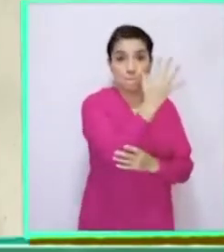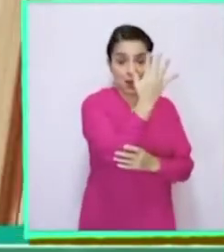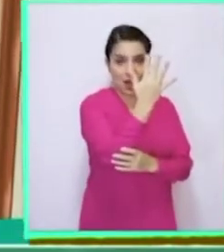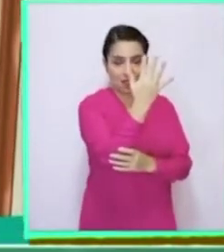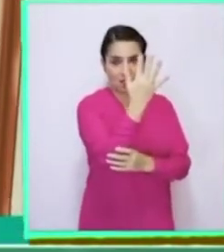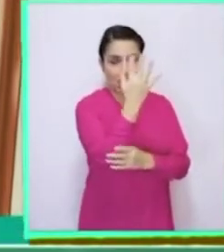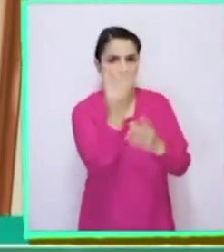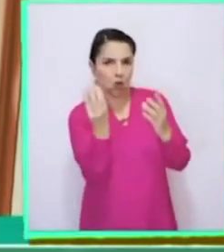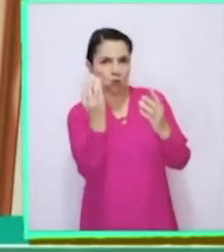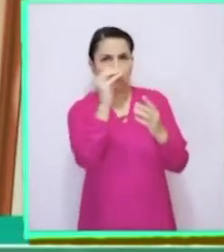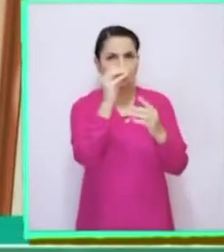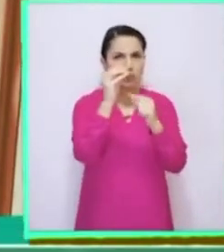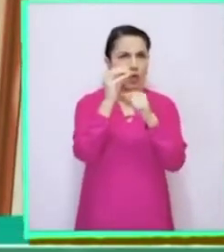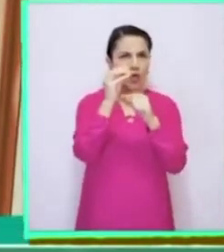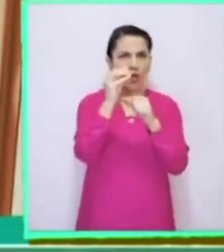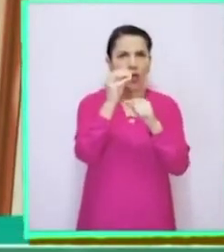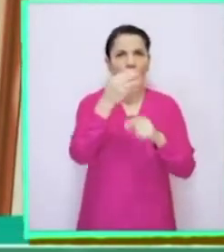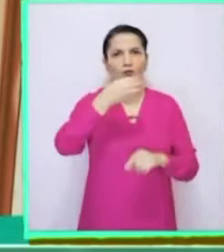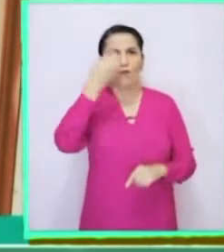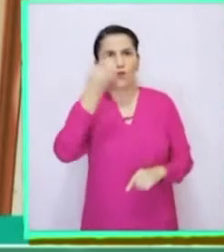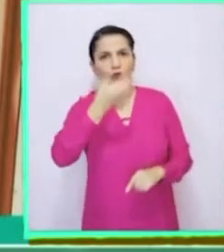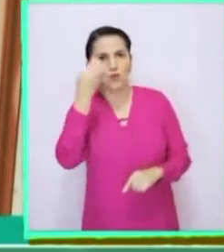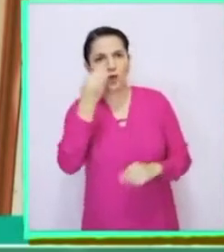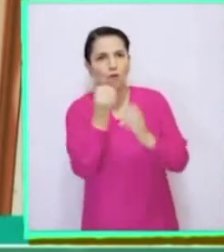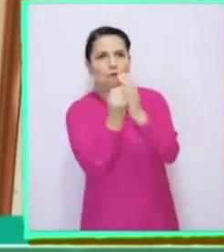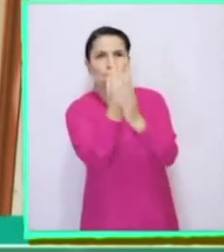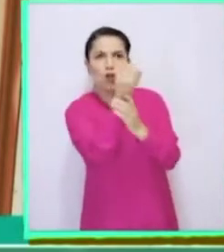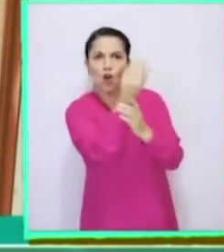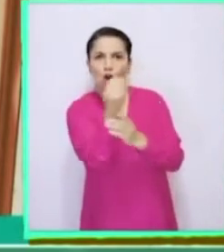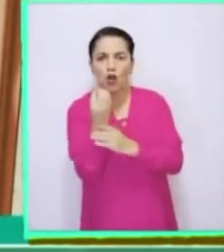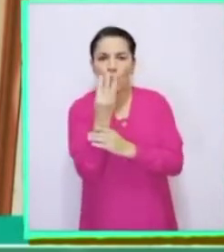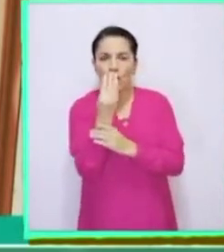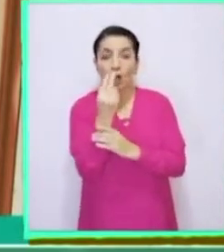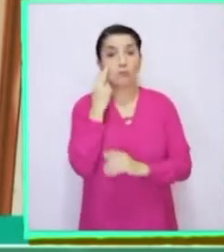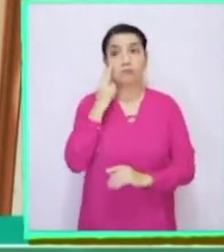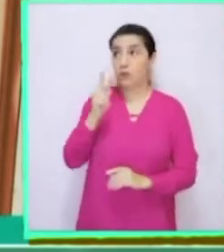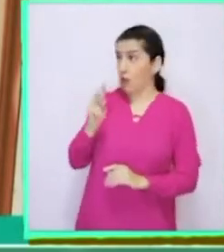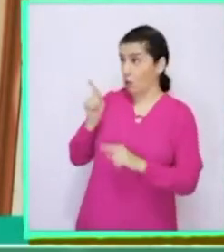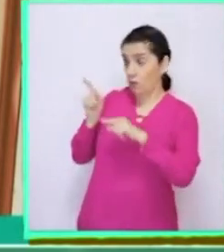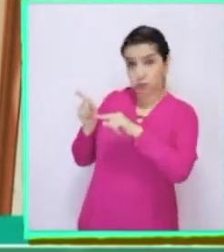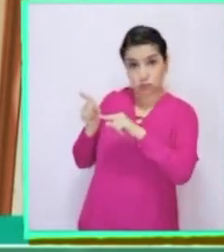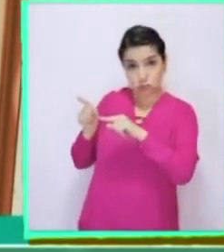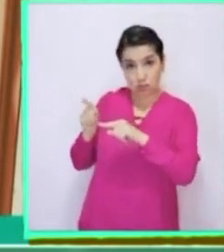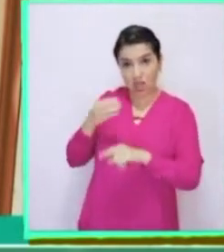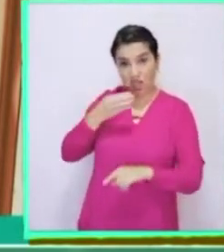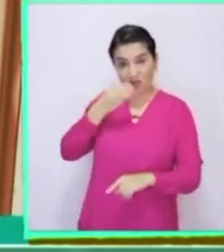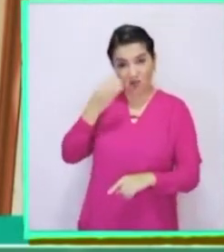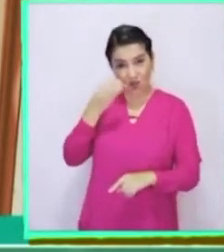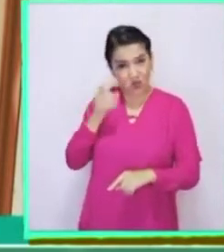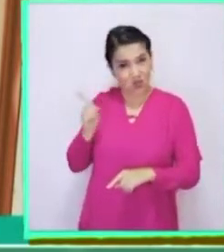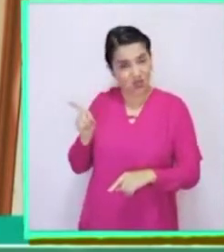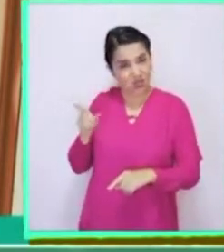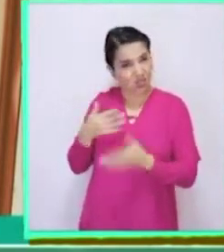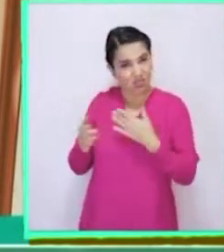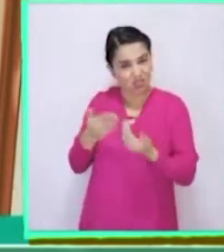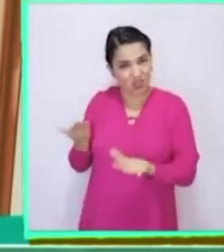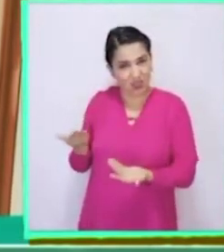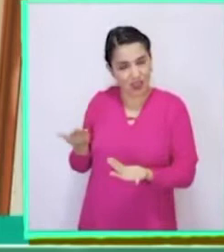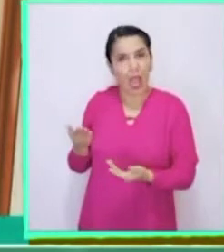frutos y flores. Veamos nuevamente esa imagen. ¿Pueden identificar el fruto de esa planta?